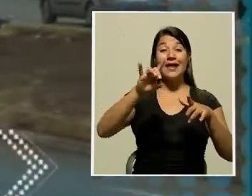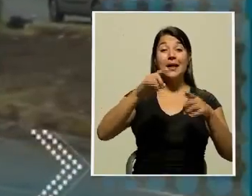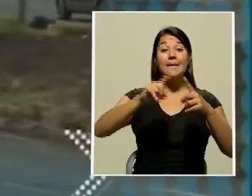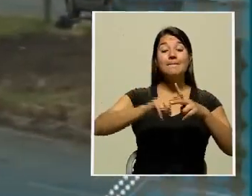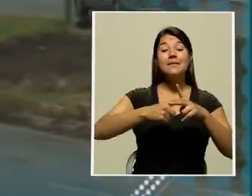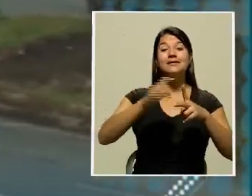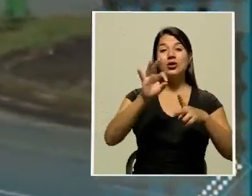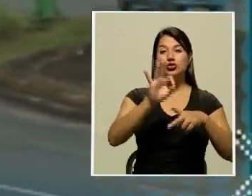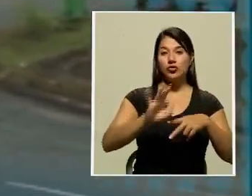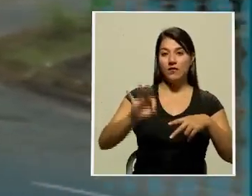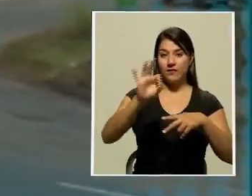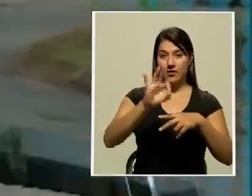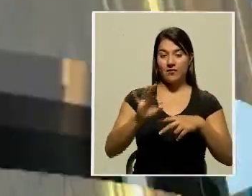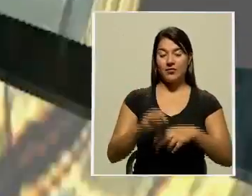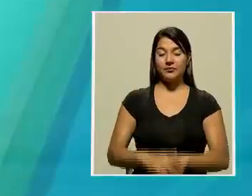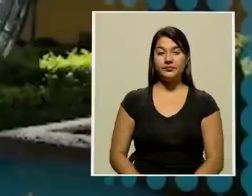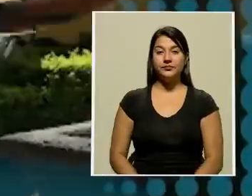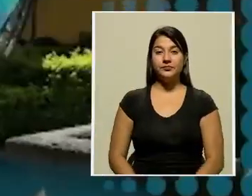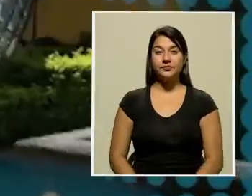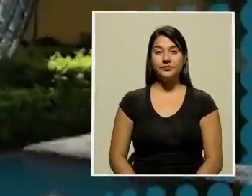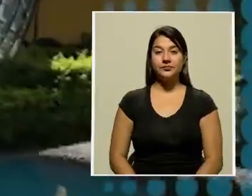sí se mantiene en todo el país.